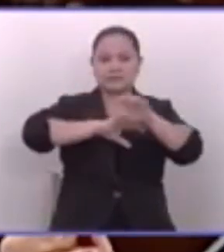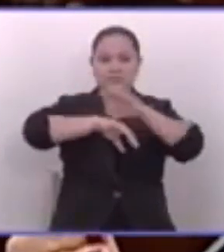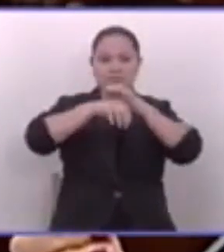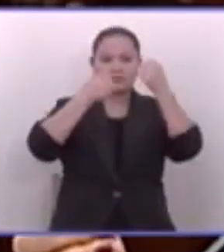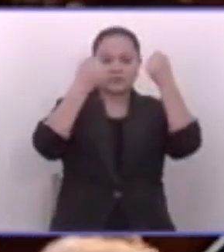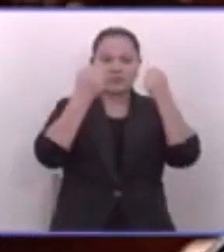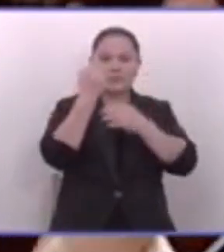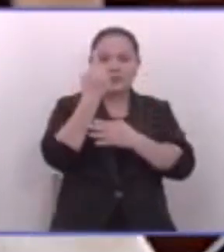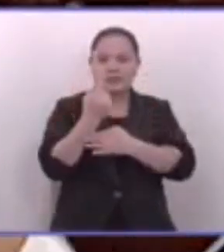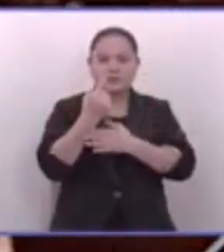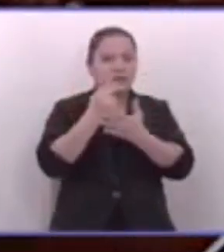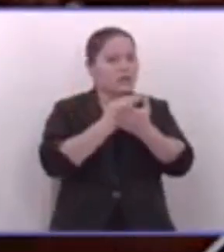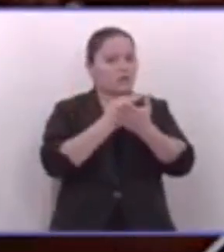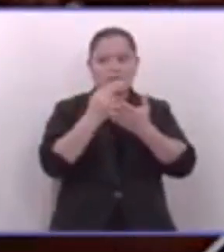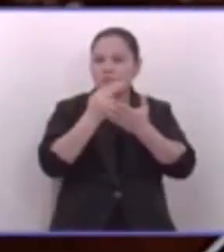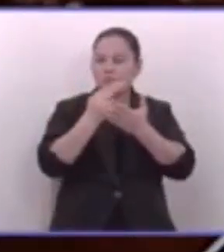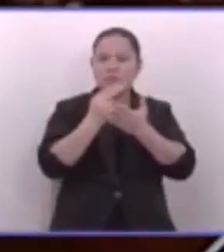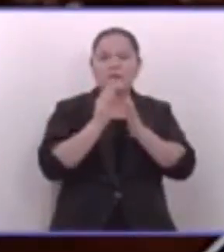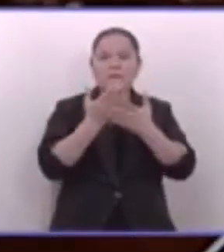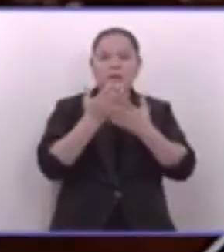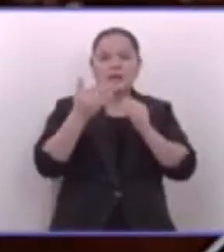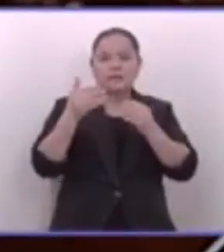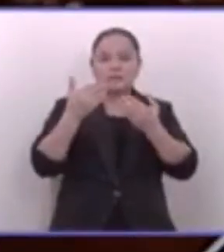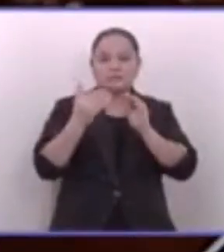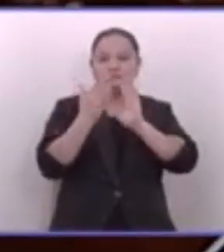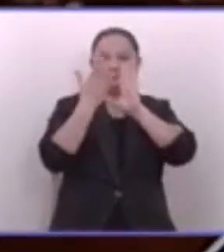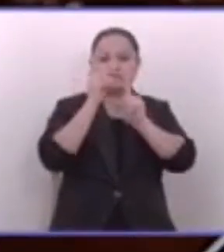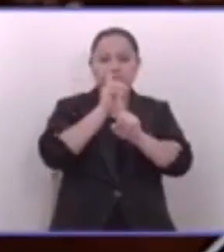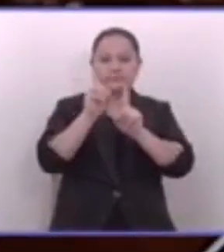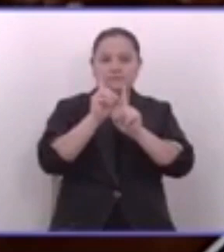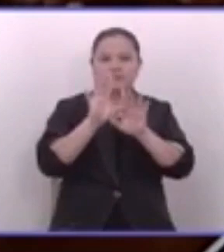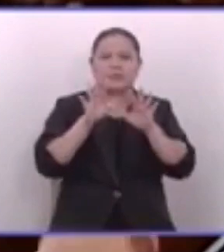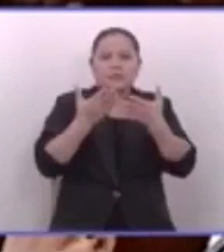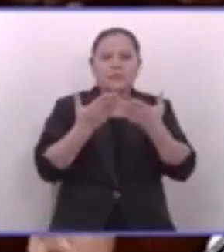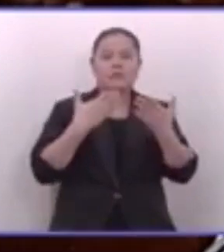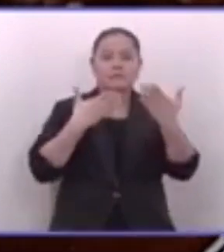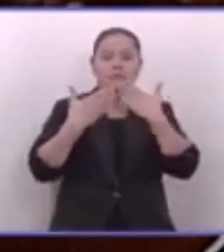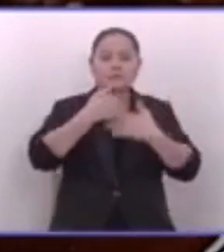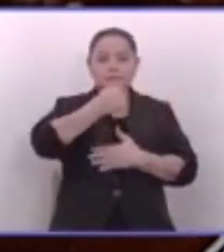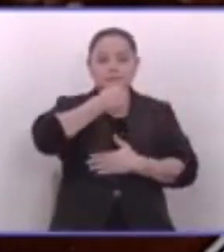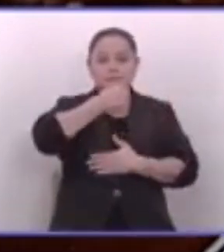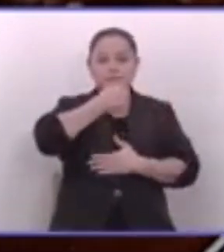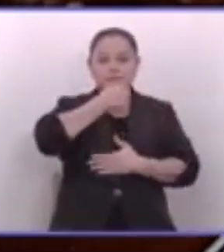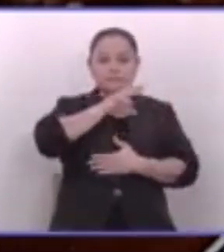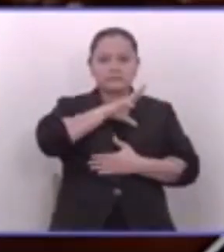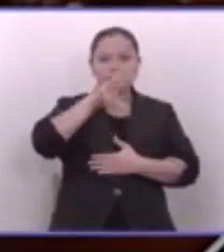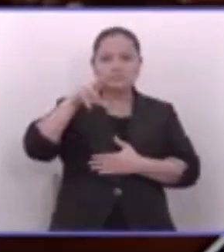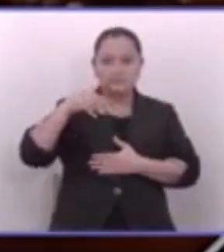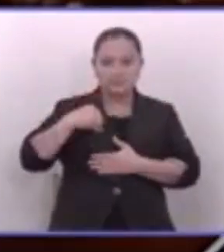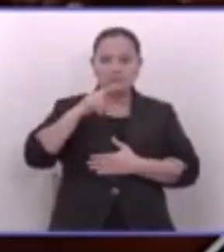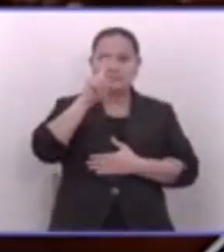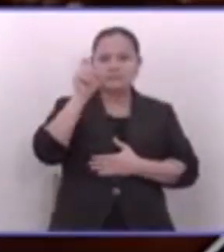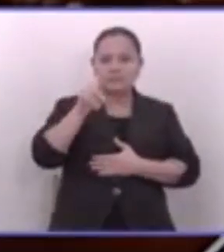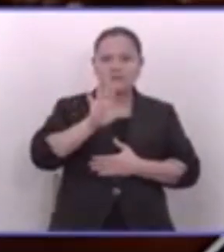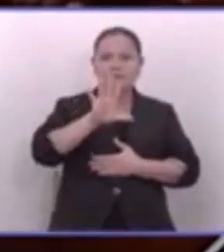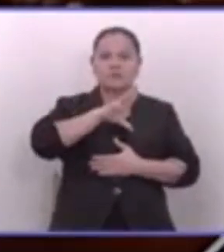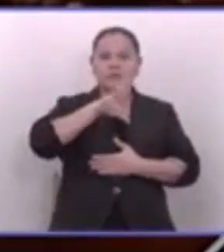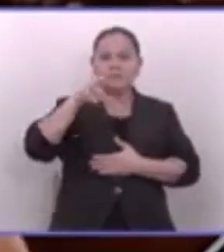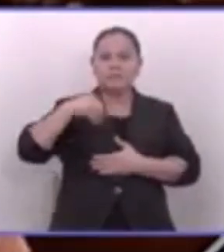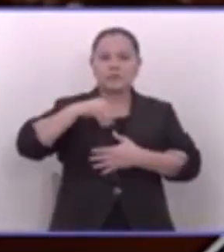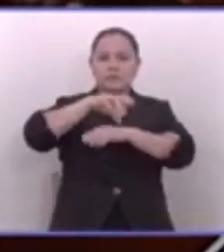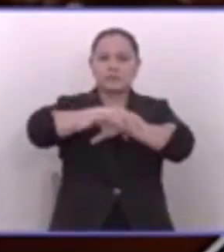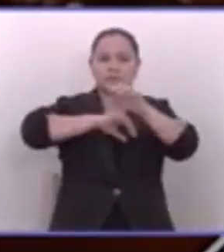inocentes para combatir la delincuencia? ¿Por qué no le dan información a los familiares que preguntan por sus parientes